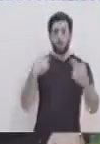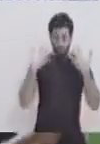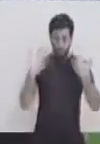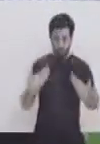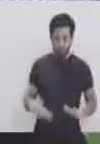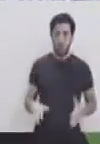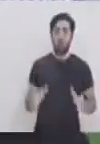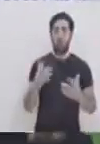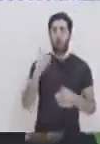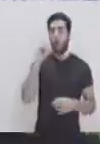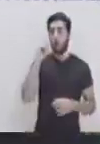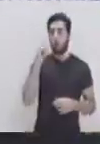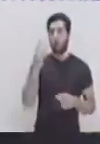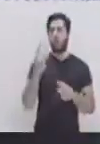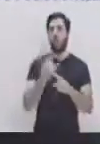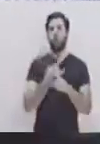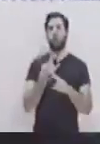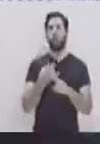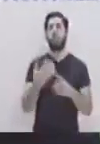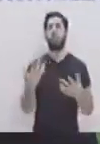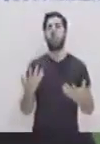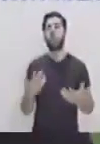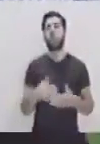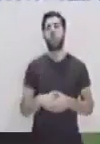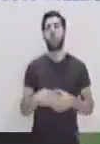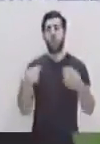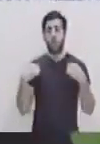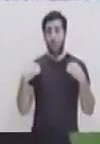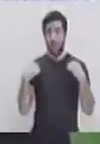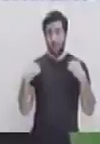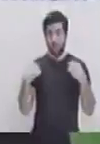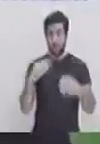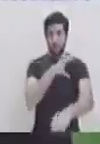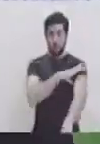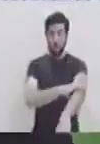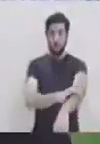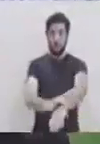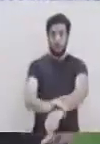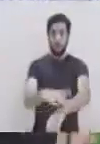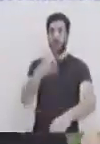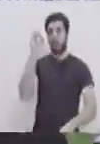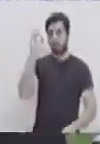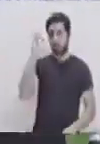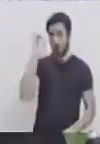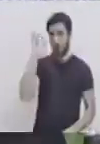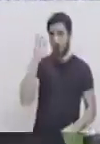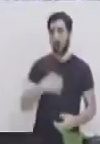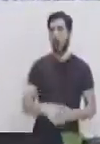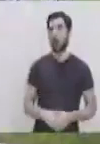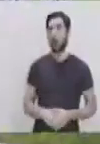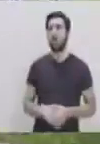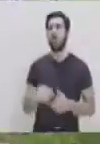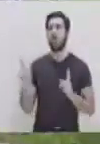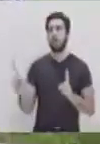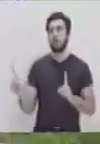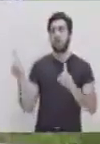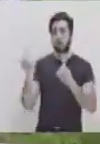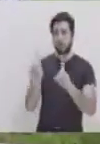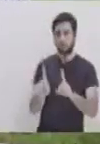cuanto a la vestimenta, los hombres utilizan la camisa larga, color blanca,